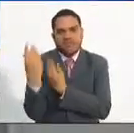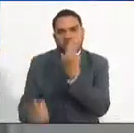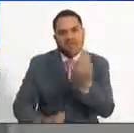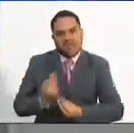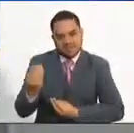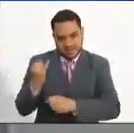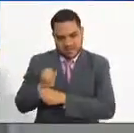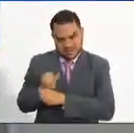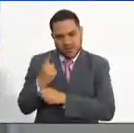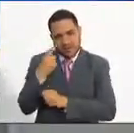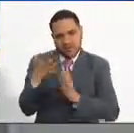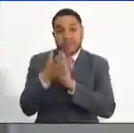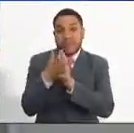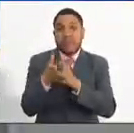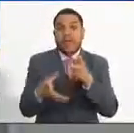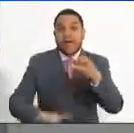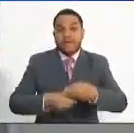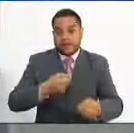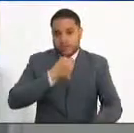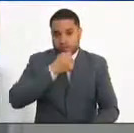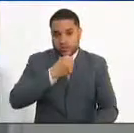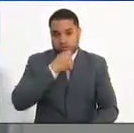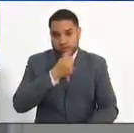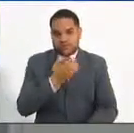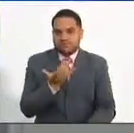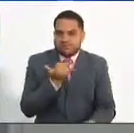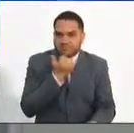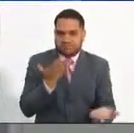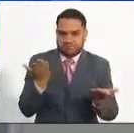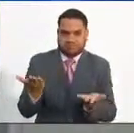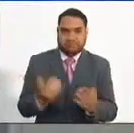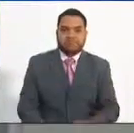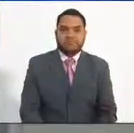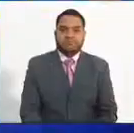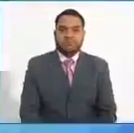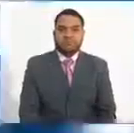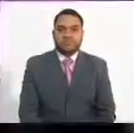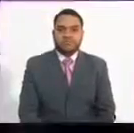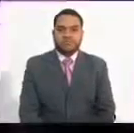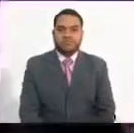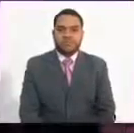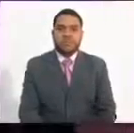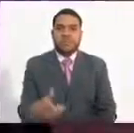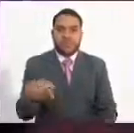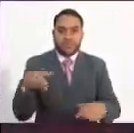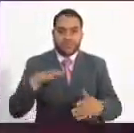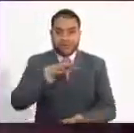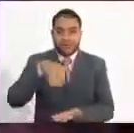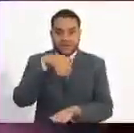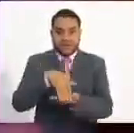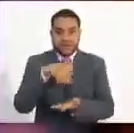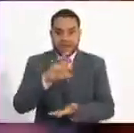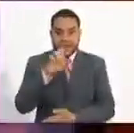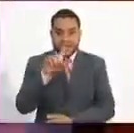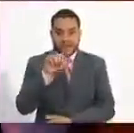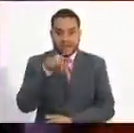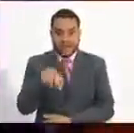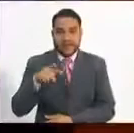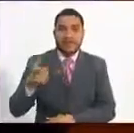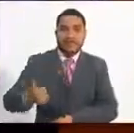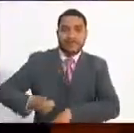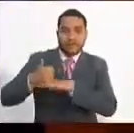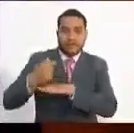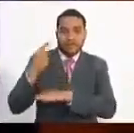como siempre, con las noticias de la entidad. Aquí están los sucesos ESAB. En la sede central de la ESAB, el director nacional,